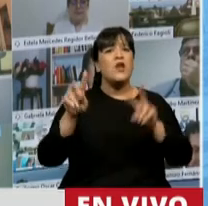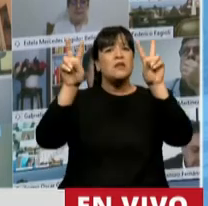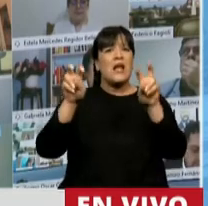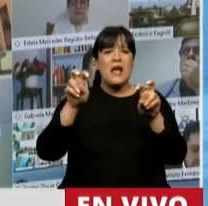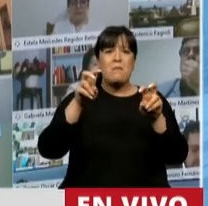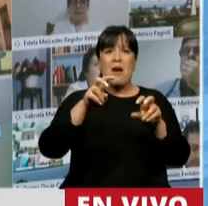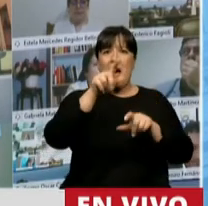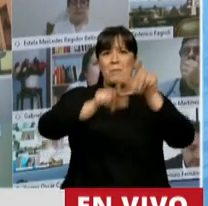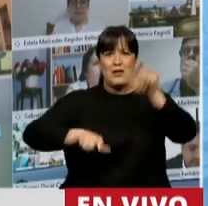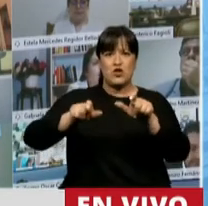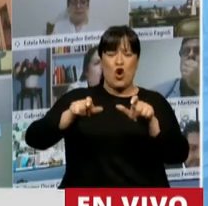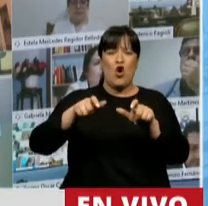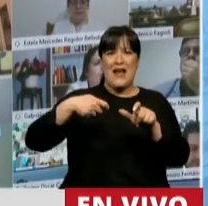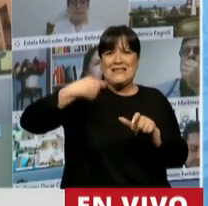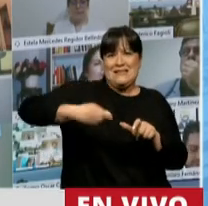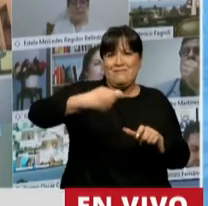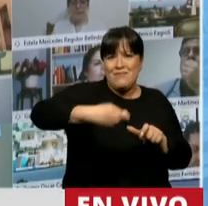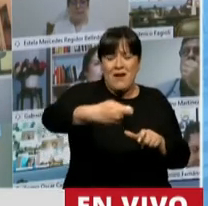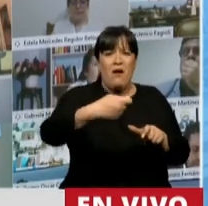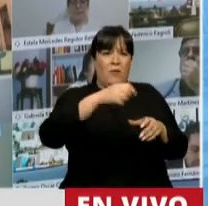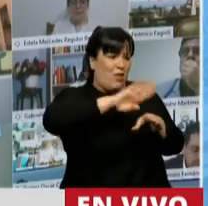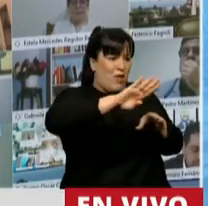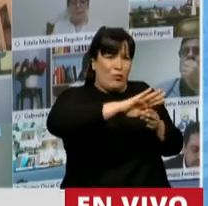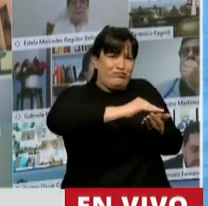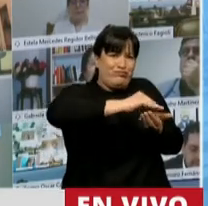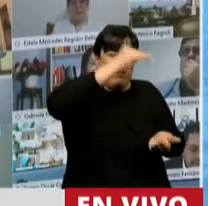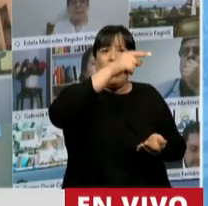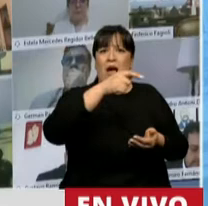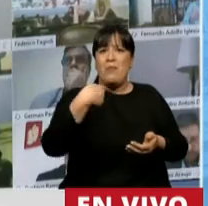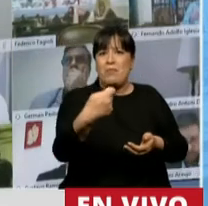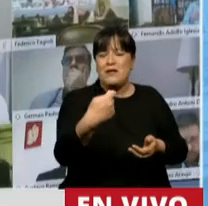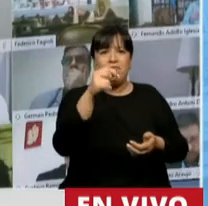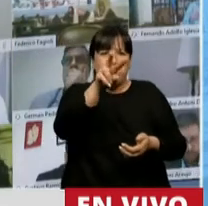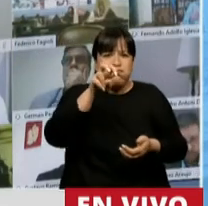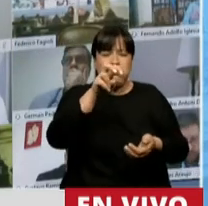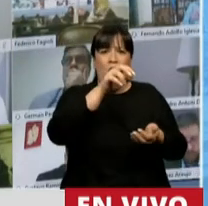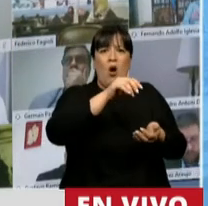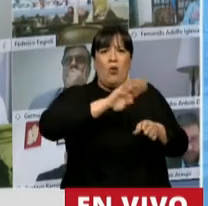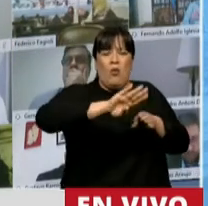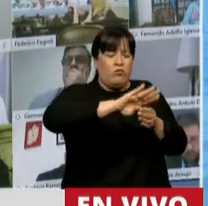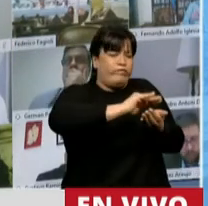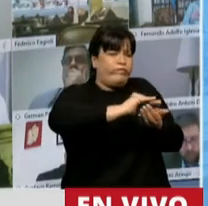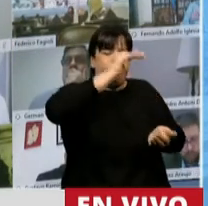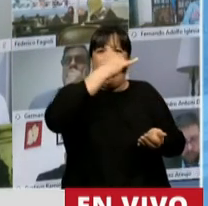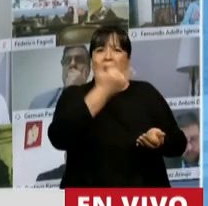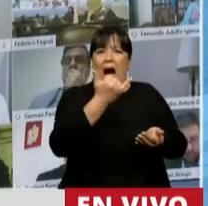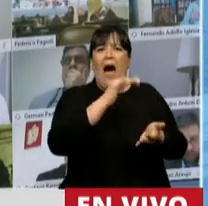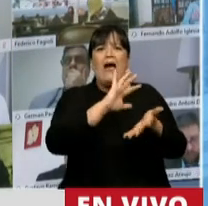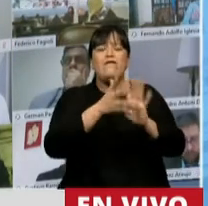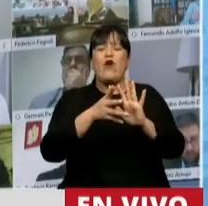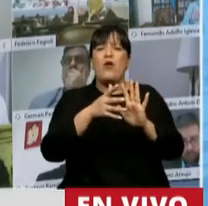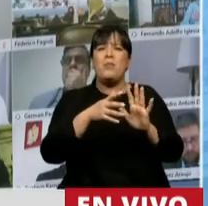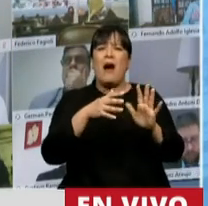sobreendeudamiento, justamente cuando se trata de jubilados y pensionados, es doblemente vulnerado el